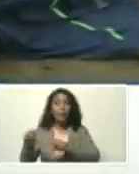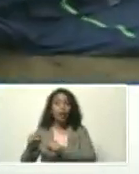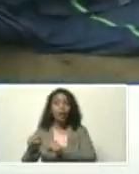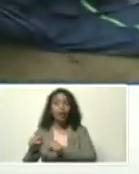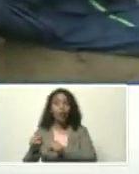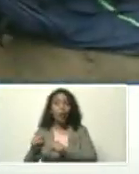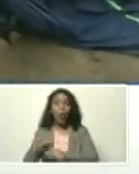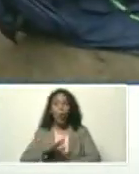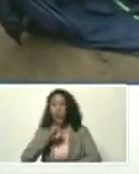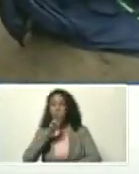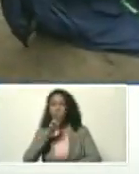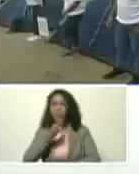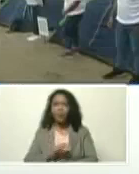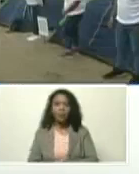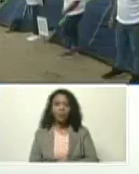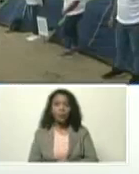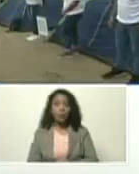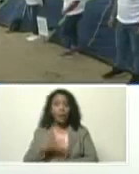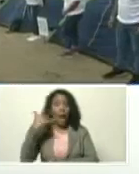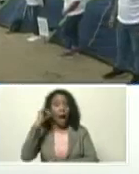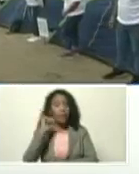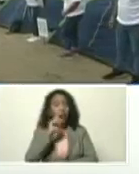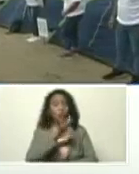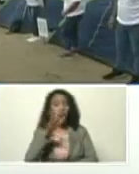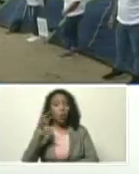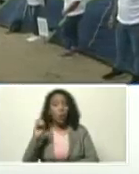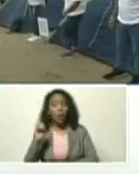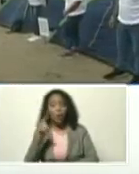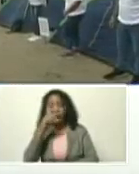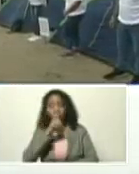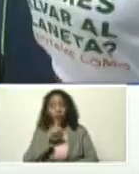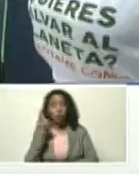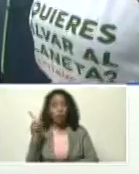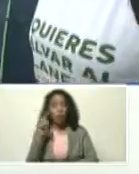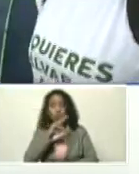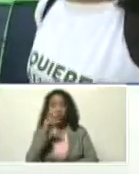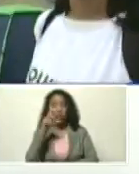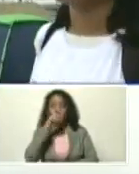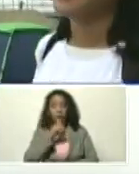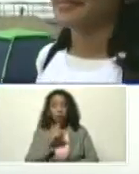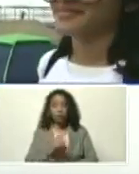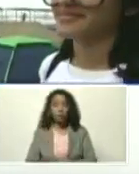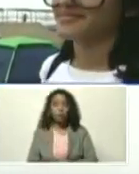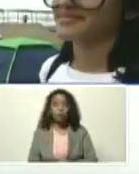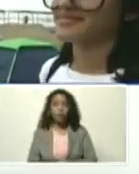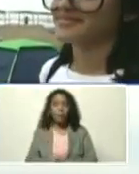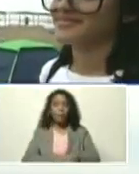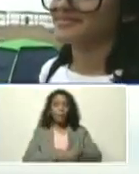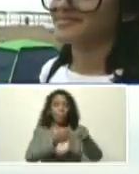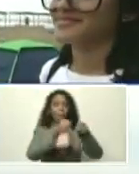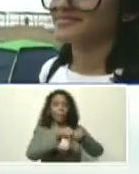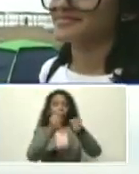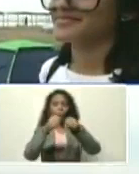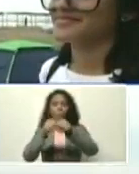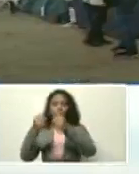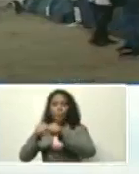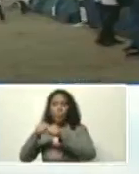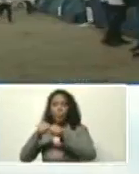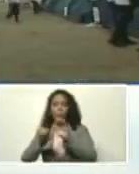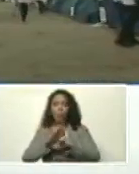depredador, que tiene, 150 años, 200 años, destruyendo, planeta,